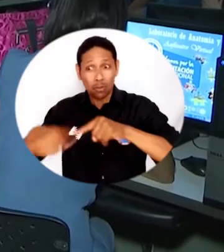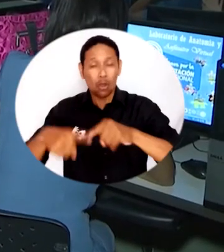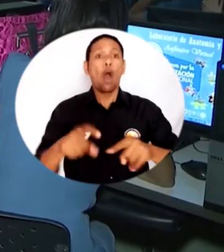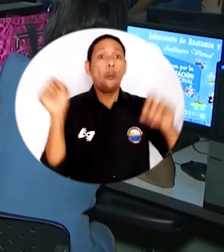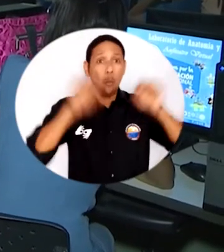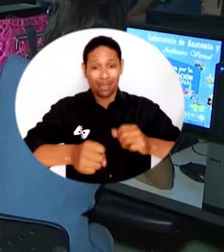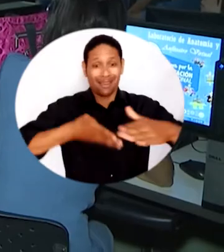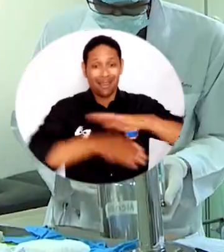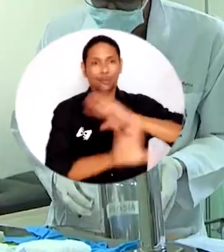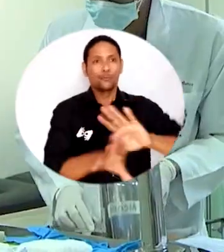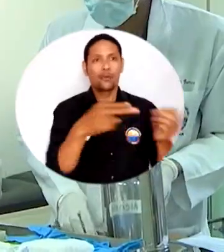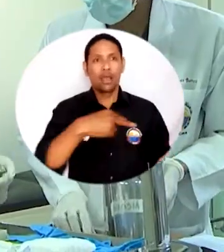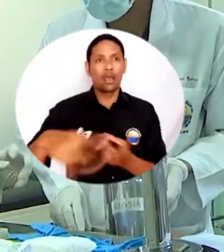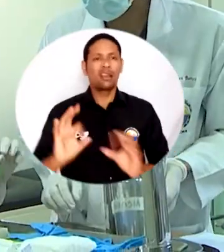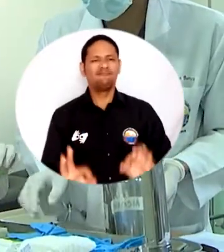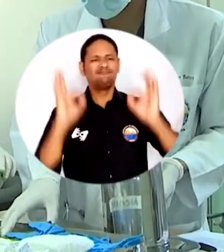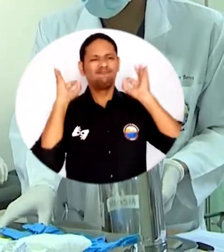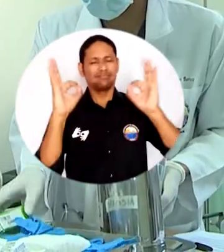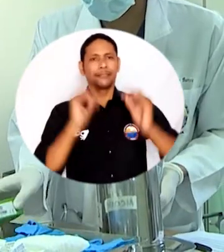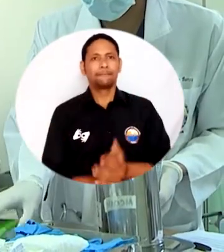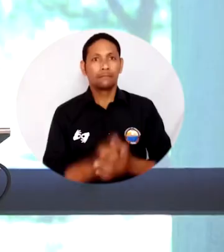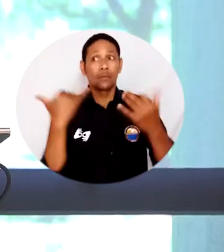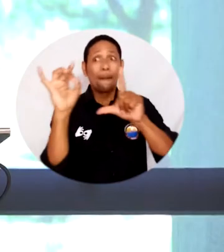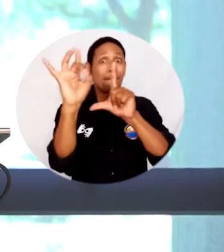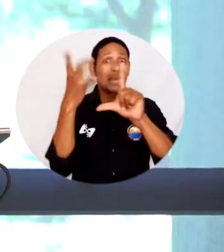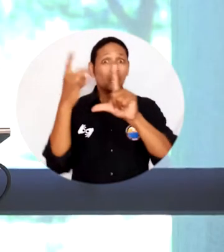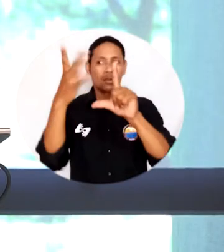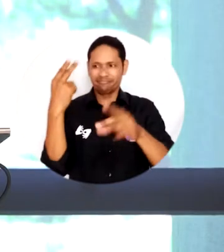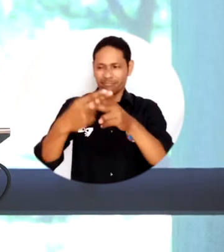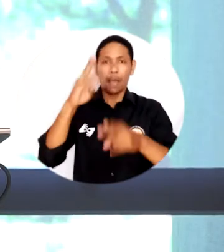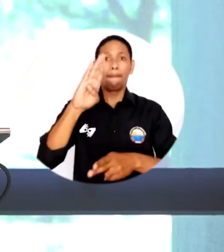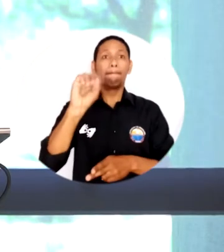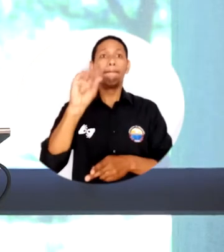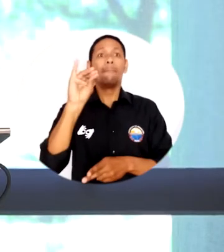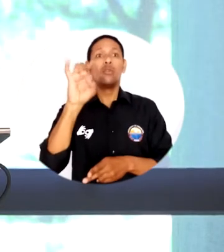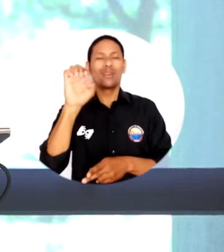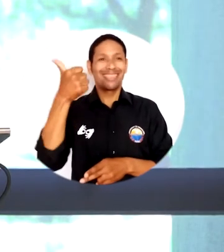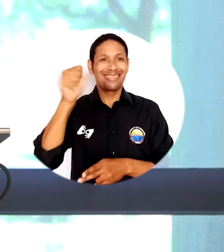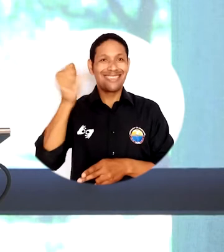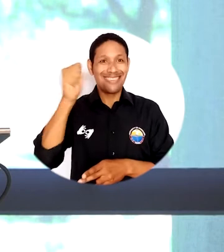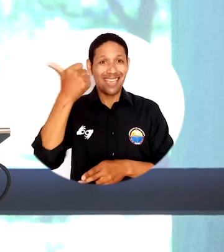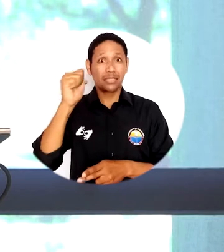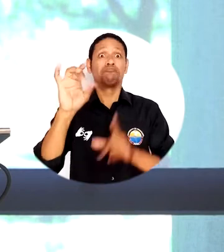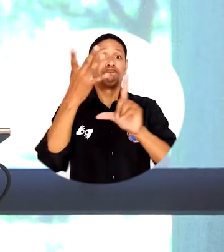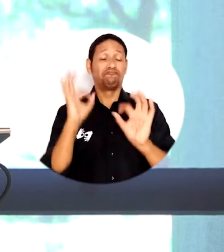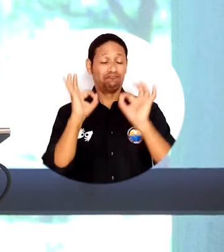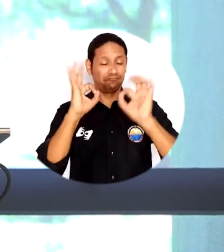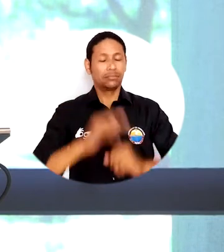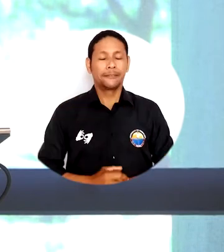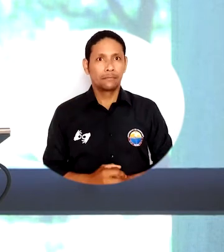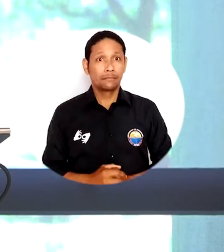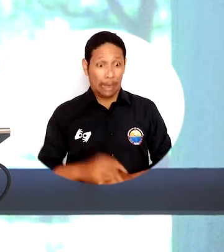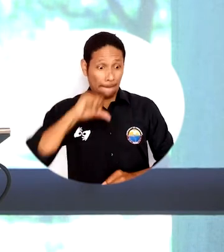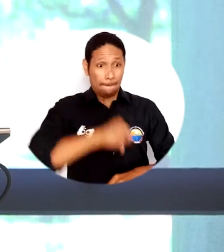institucionales puedan acceder a una educación con calidad. Dinamizamos el bloque 10, que es el bloque digital. Como parte de la